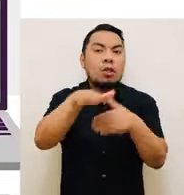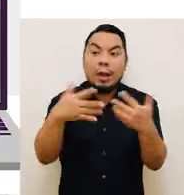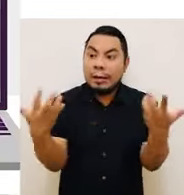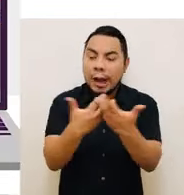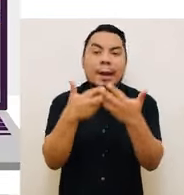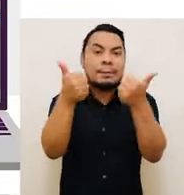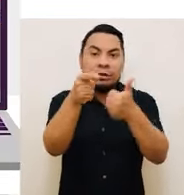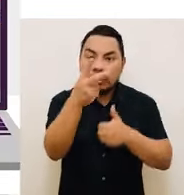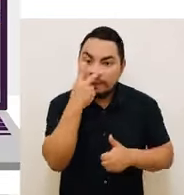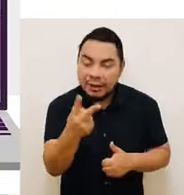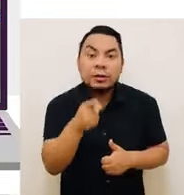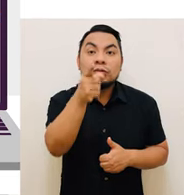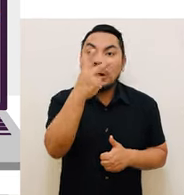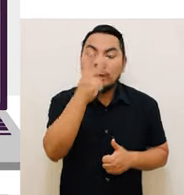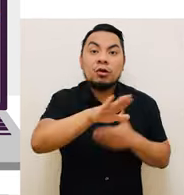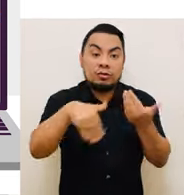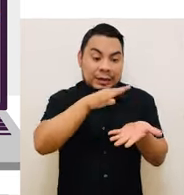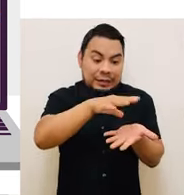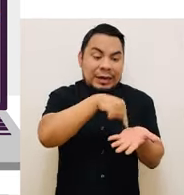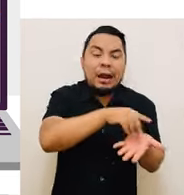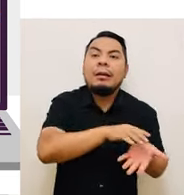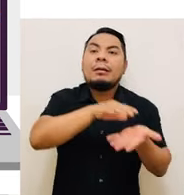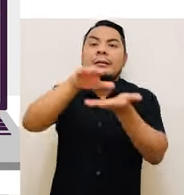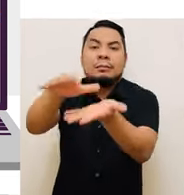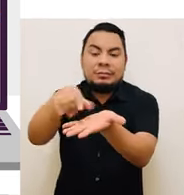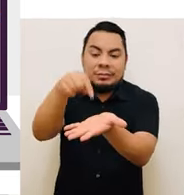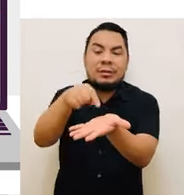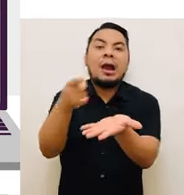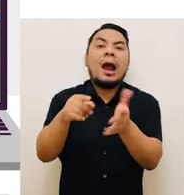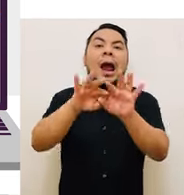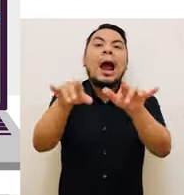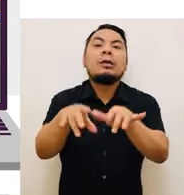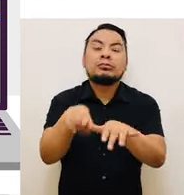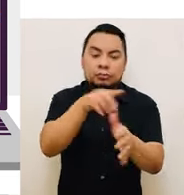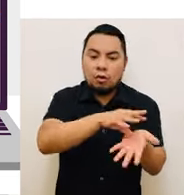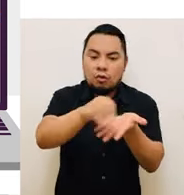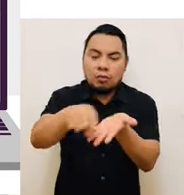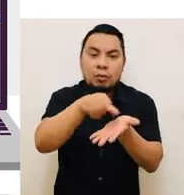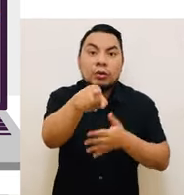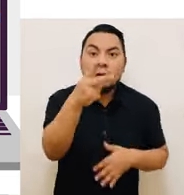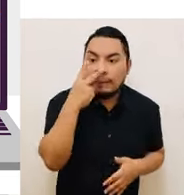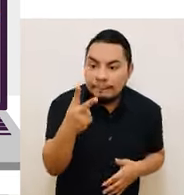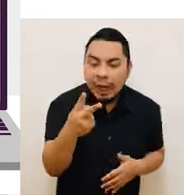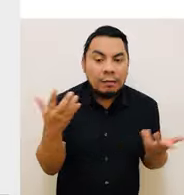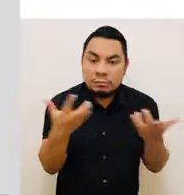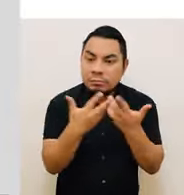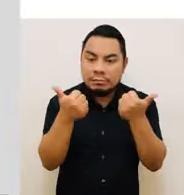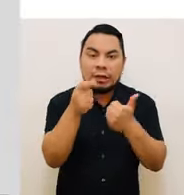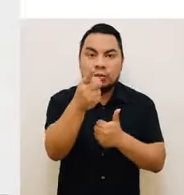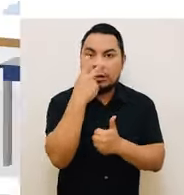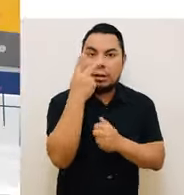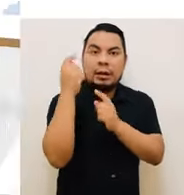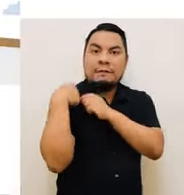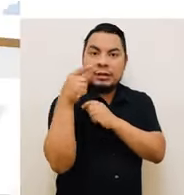sufragio. Observar el traslado de los resultados de la hoja borrador a la laptop, así como las observaciones, si hubiera.